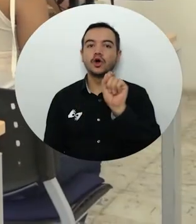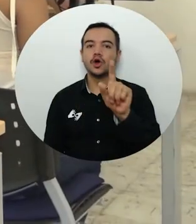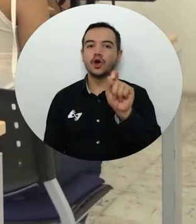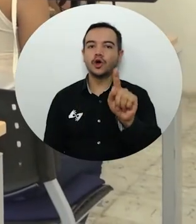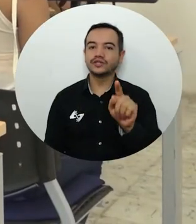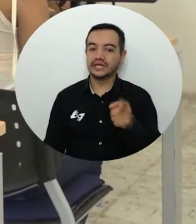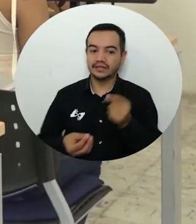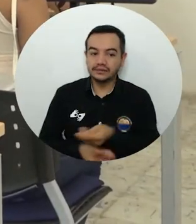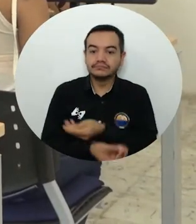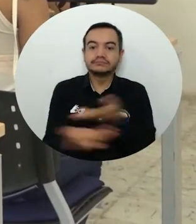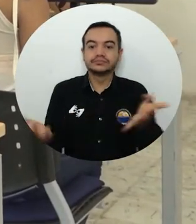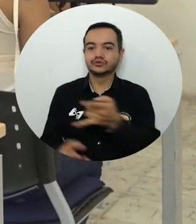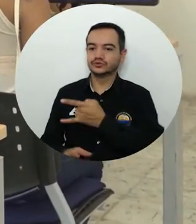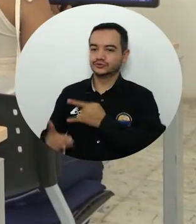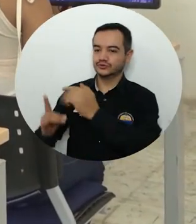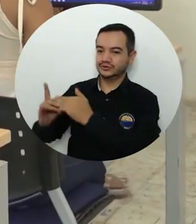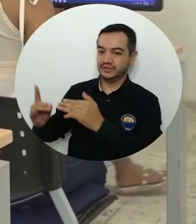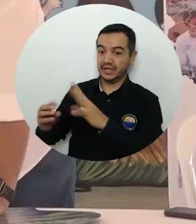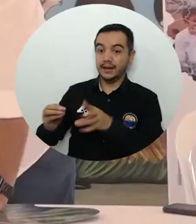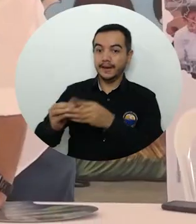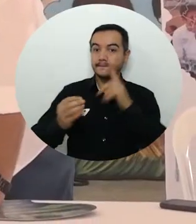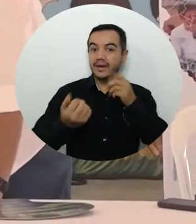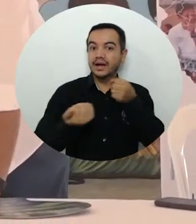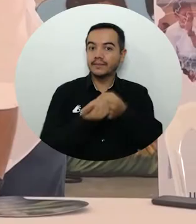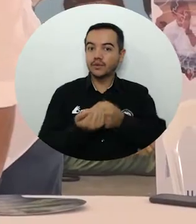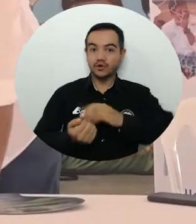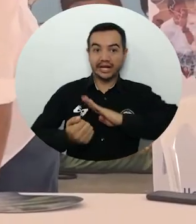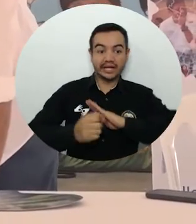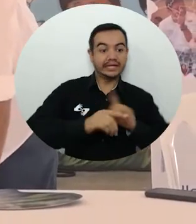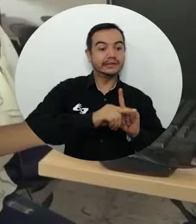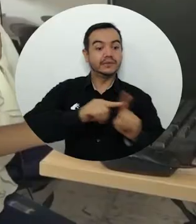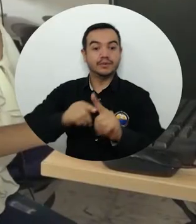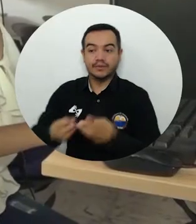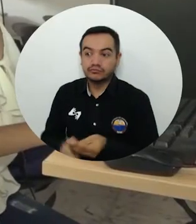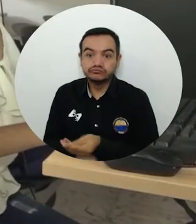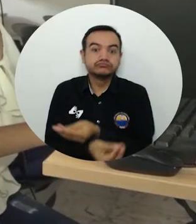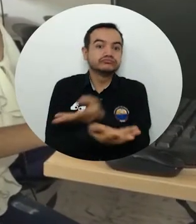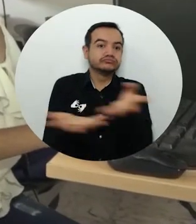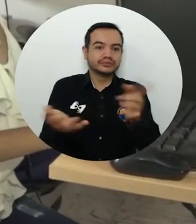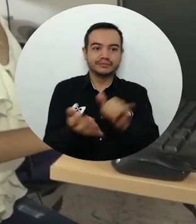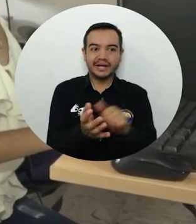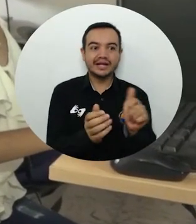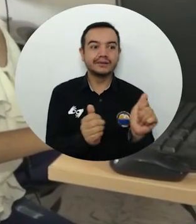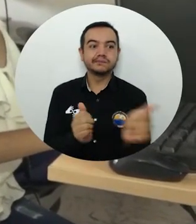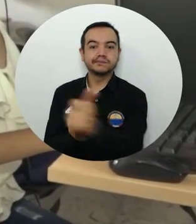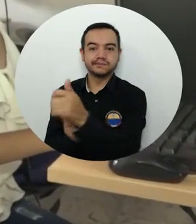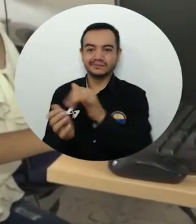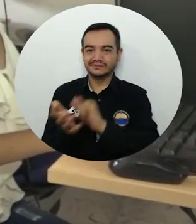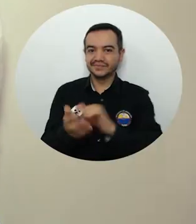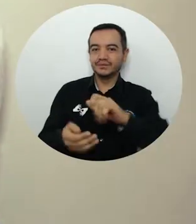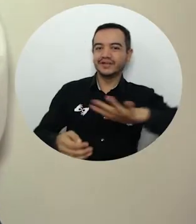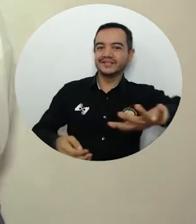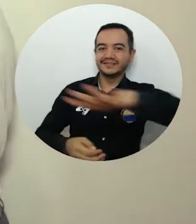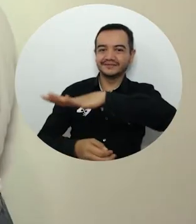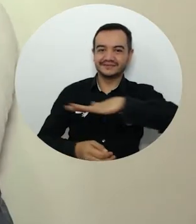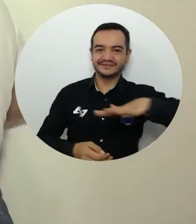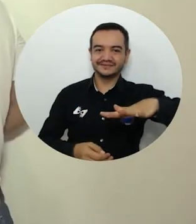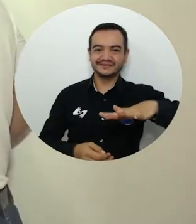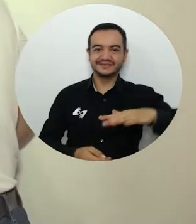esta Casa de Estudios Superiores, con el apoyo de las alcaldías, habilita para sus estudiantes en diferentes zonas del departamento.